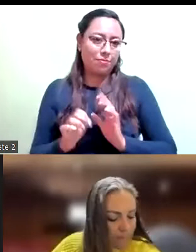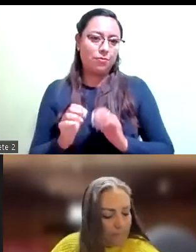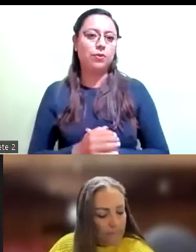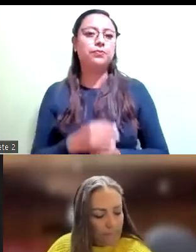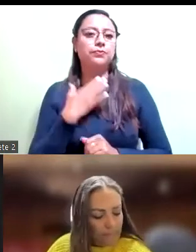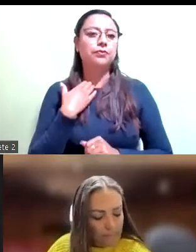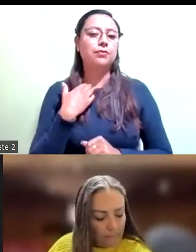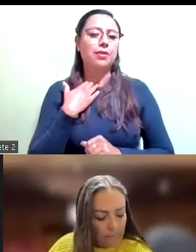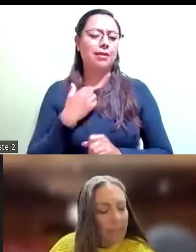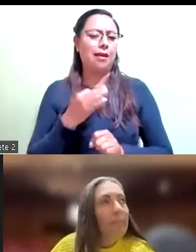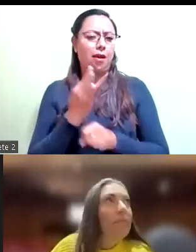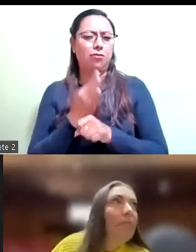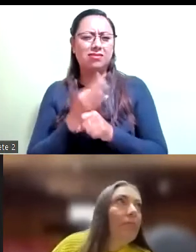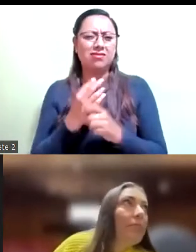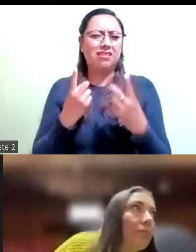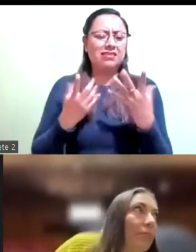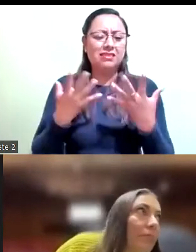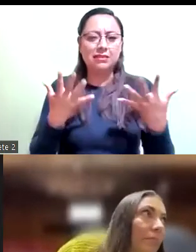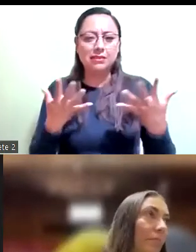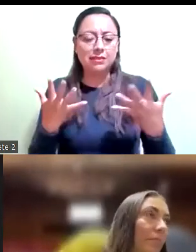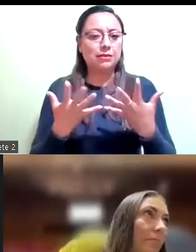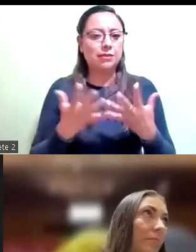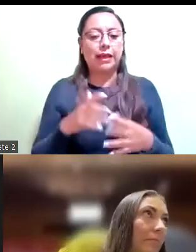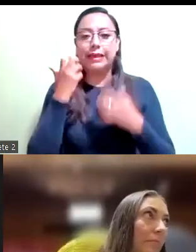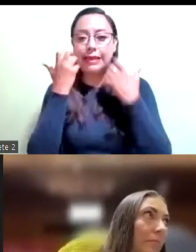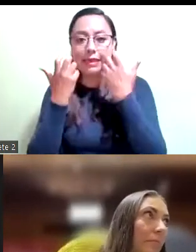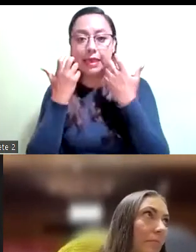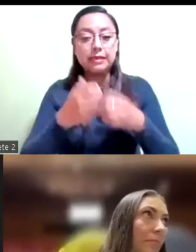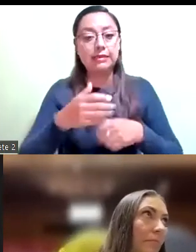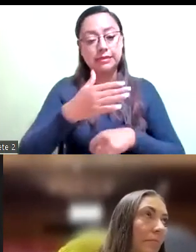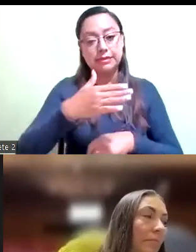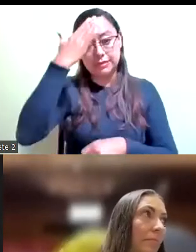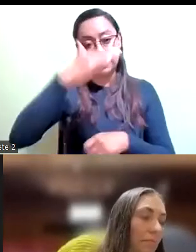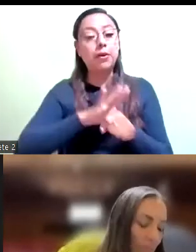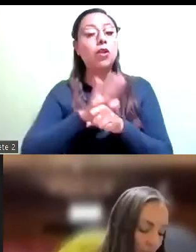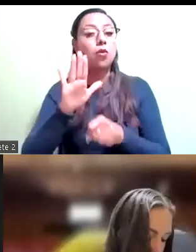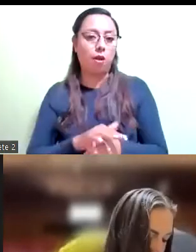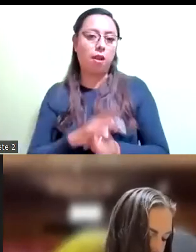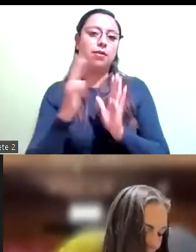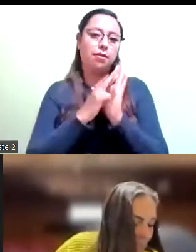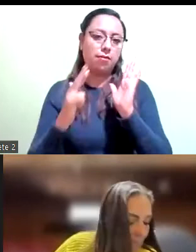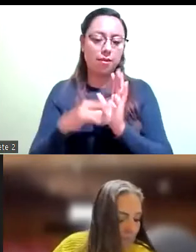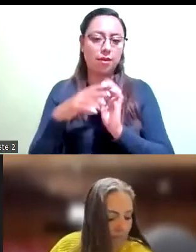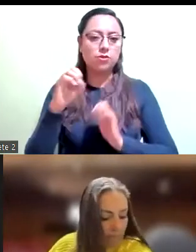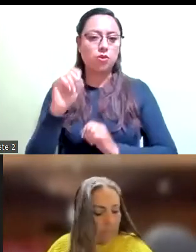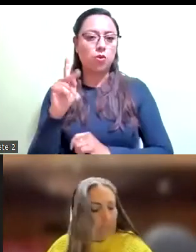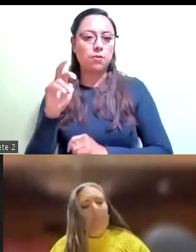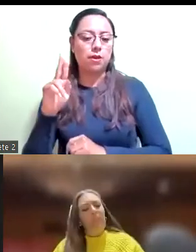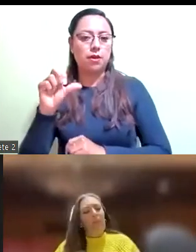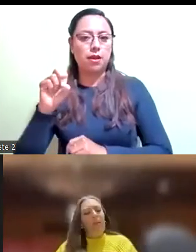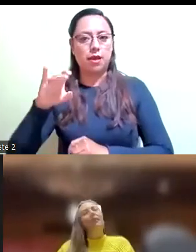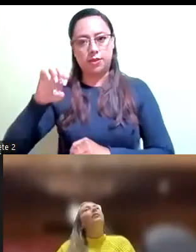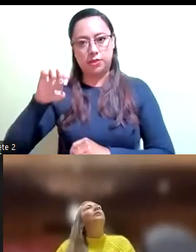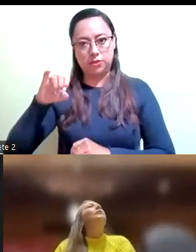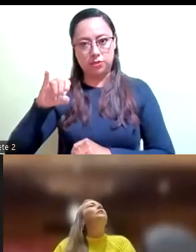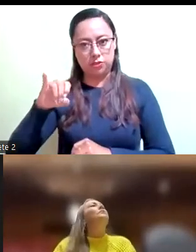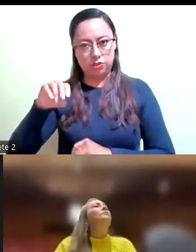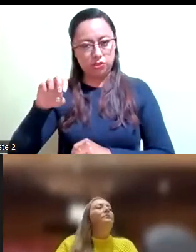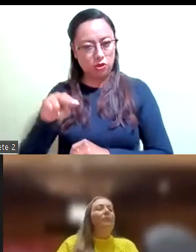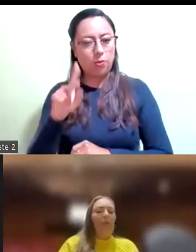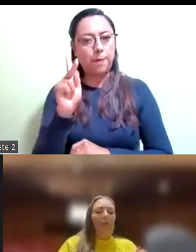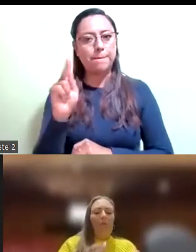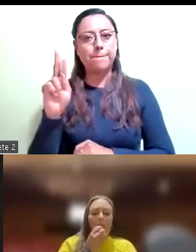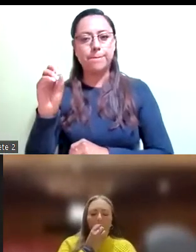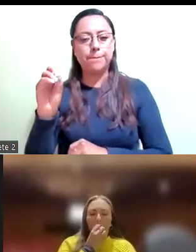condominios y la ley que modifica las reglas de operación de la PROSOC. Están interviniendo no solamente los